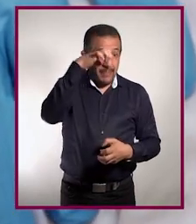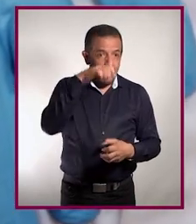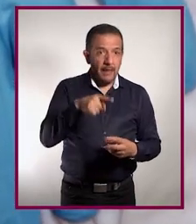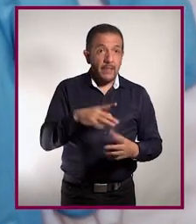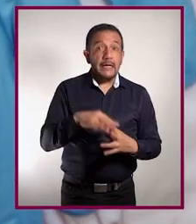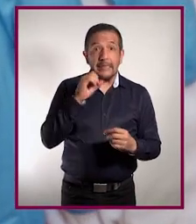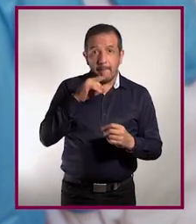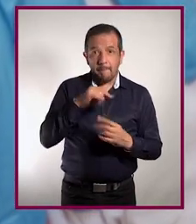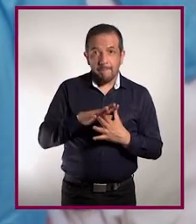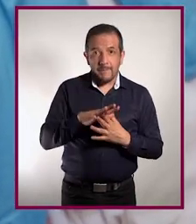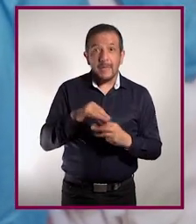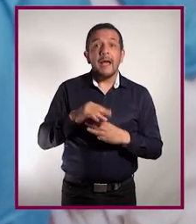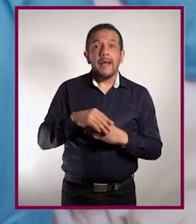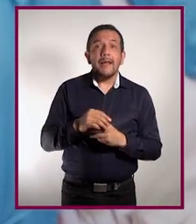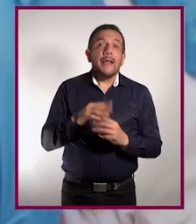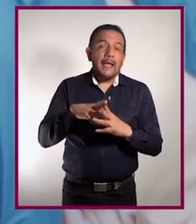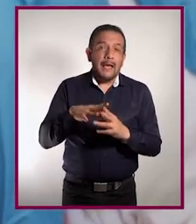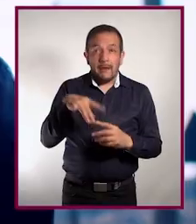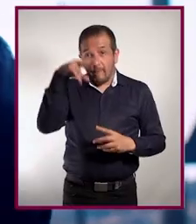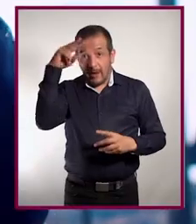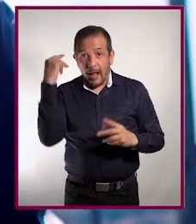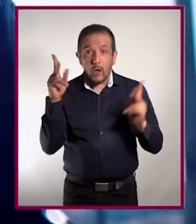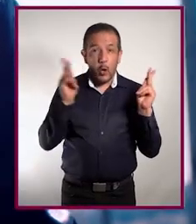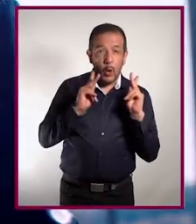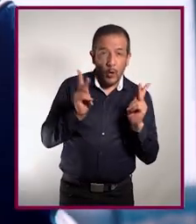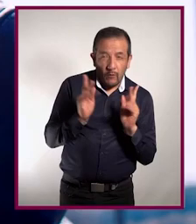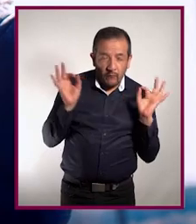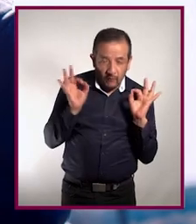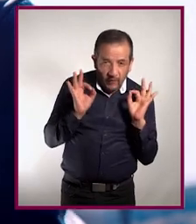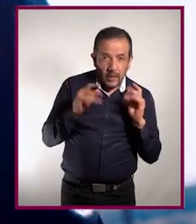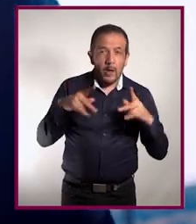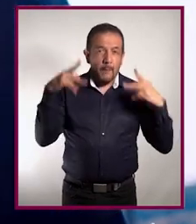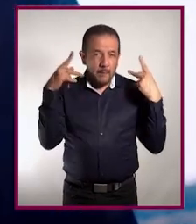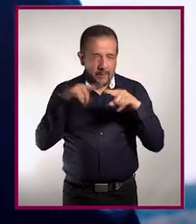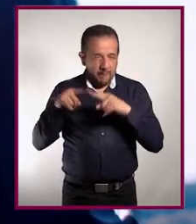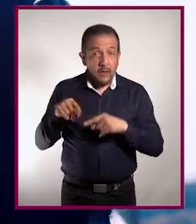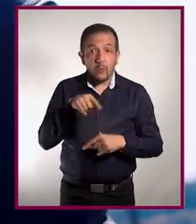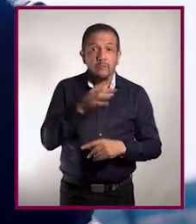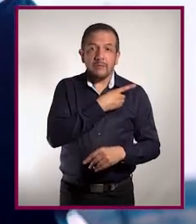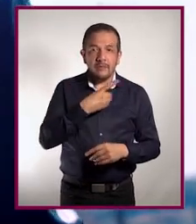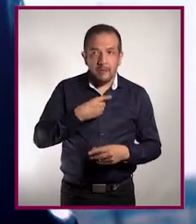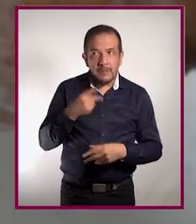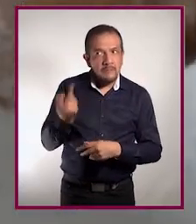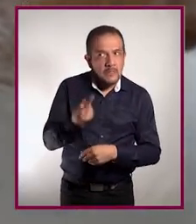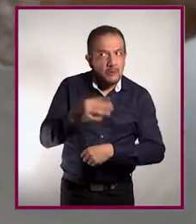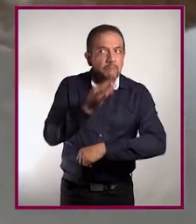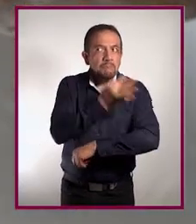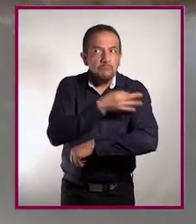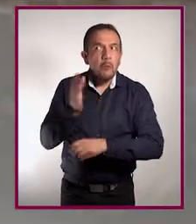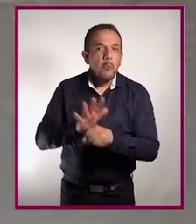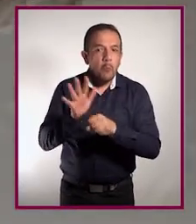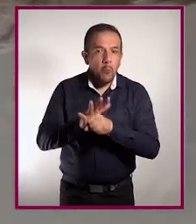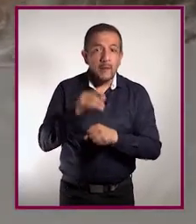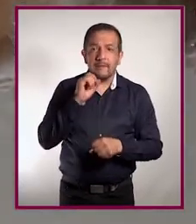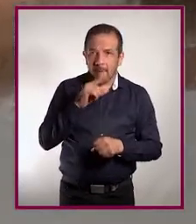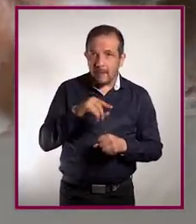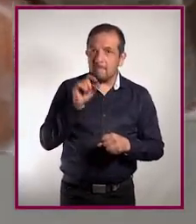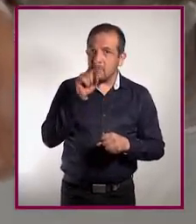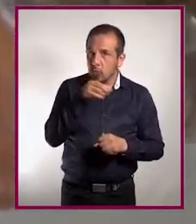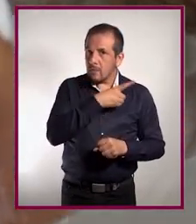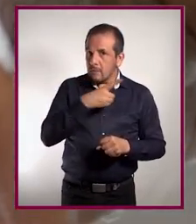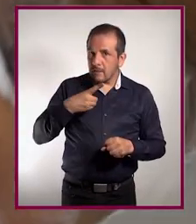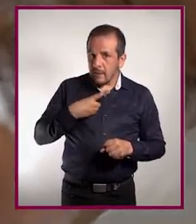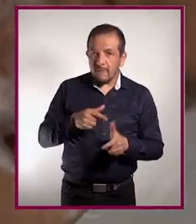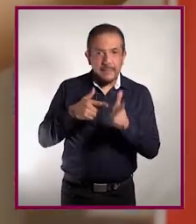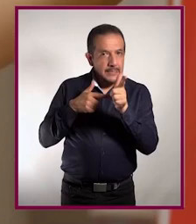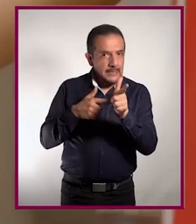tu edad y temporada del año. Otras precauciones. Practica los mismos protocolos